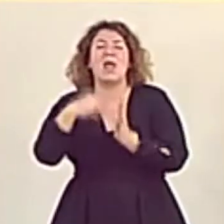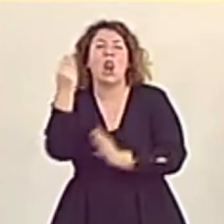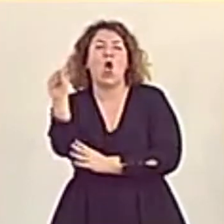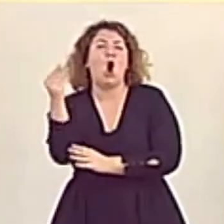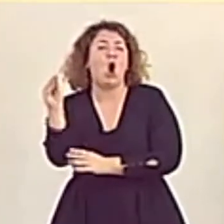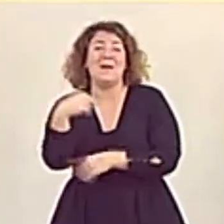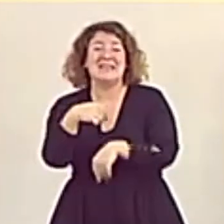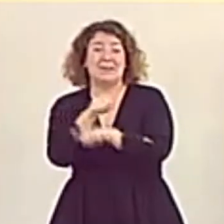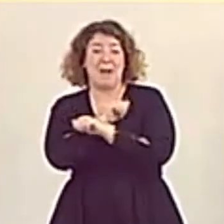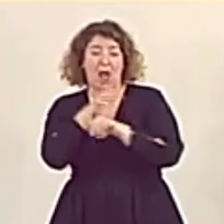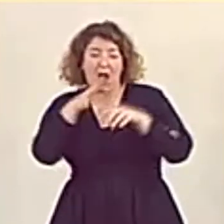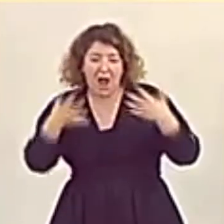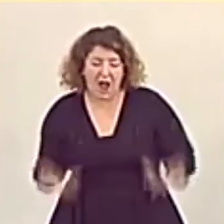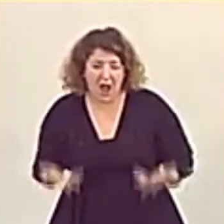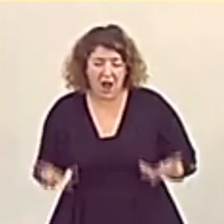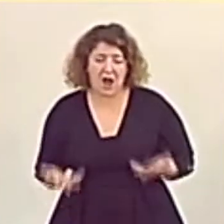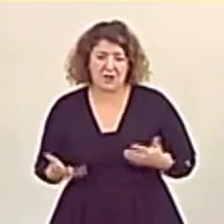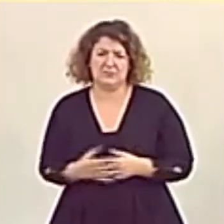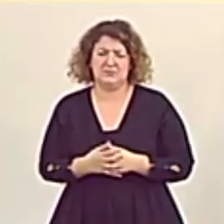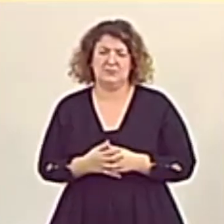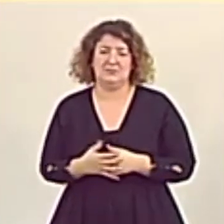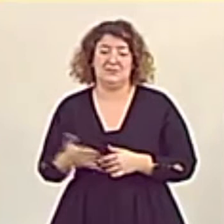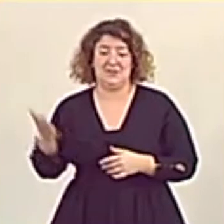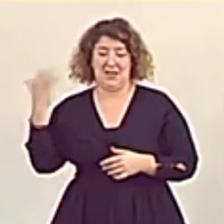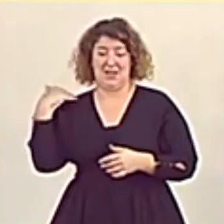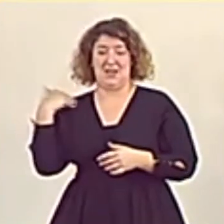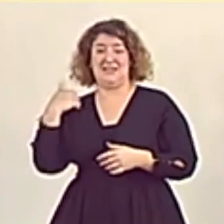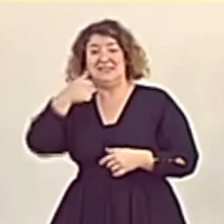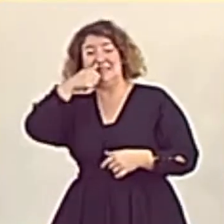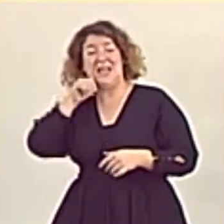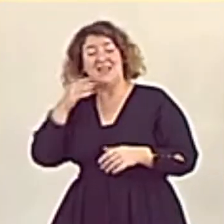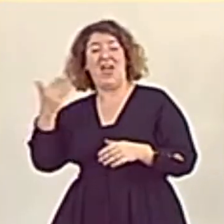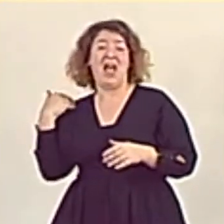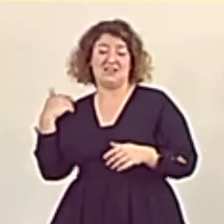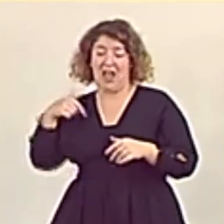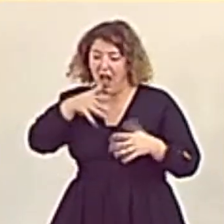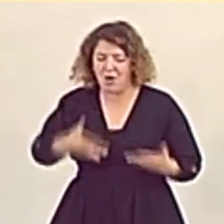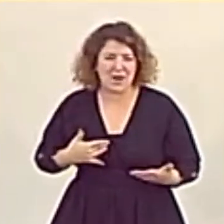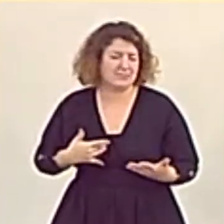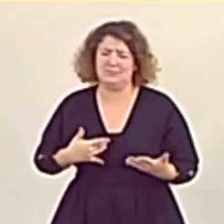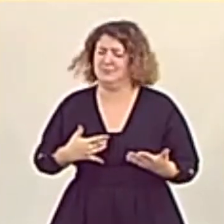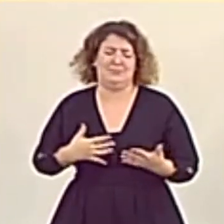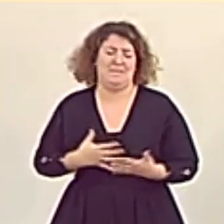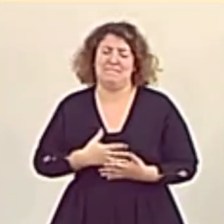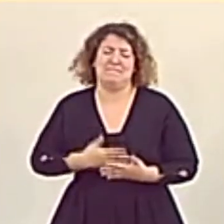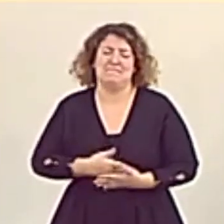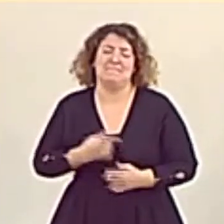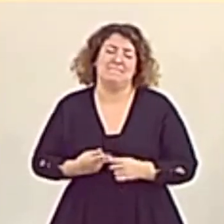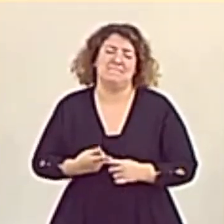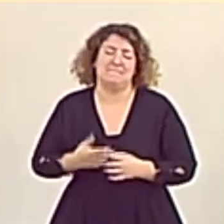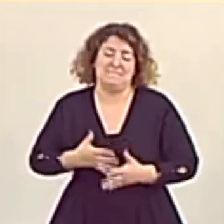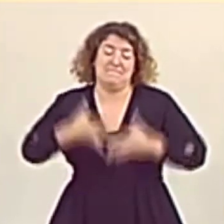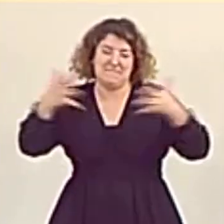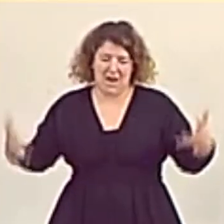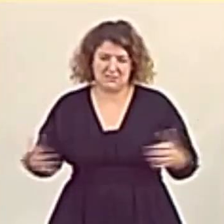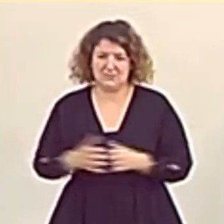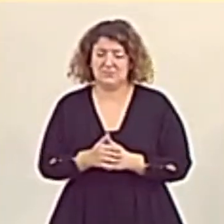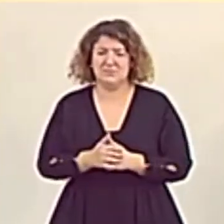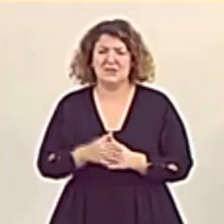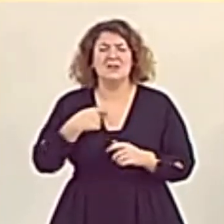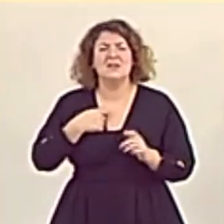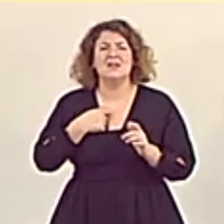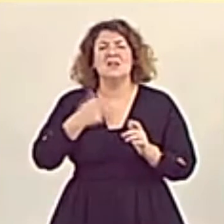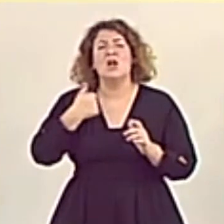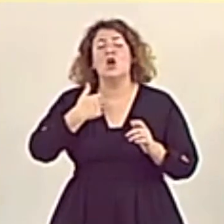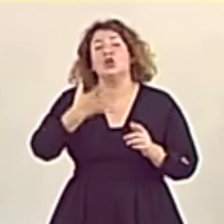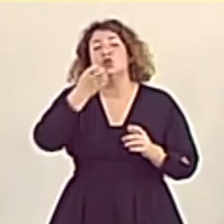en paro, muchos más que antes de llegar Sánchez al gobierno. No existen datos de crecimiento en el empleo con